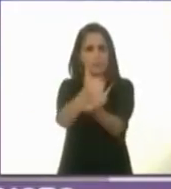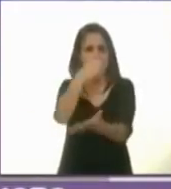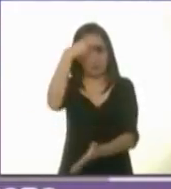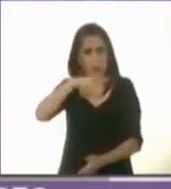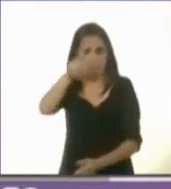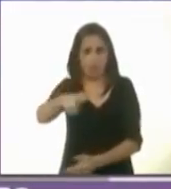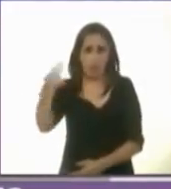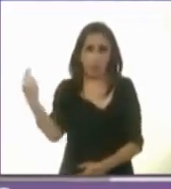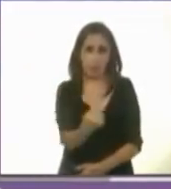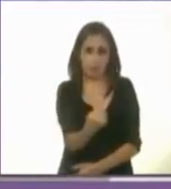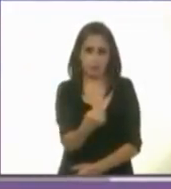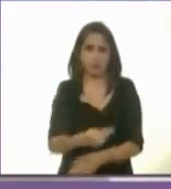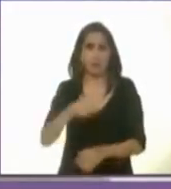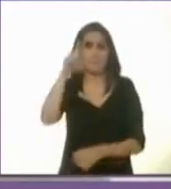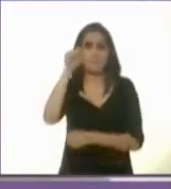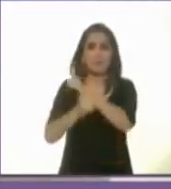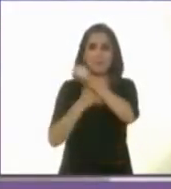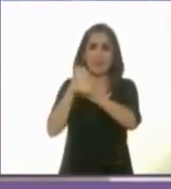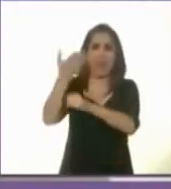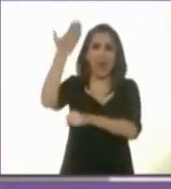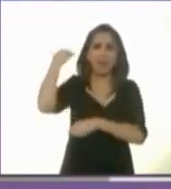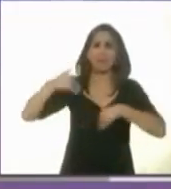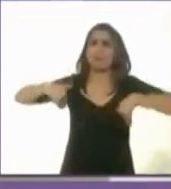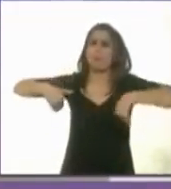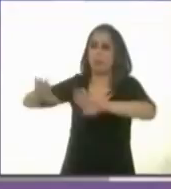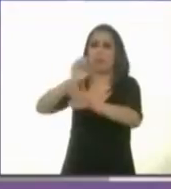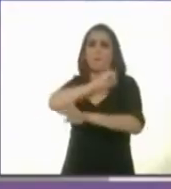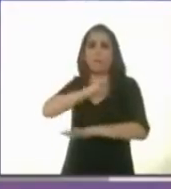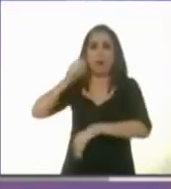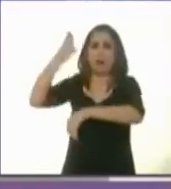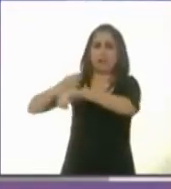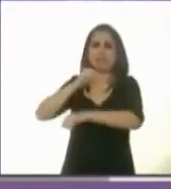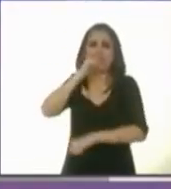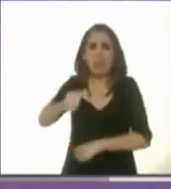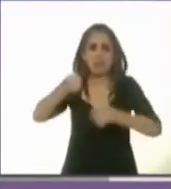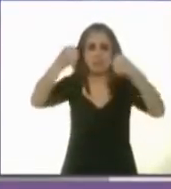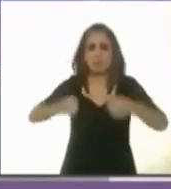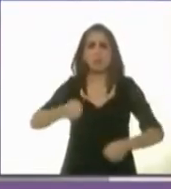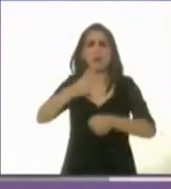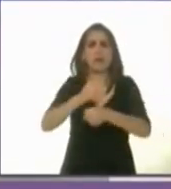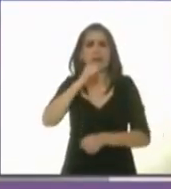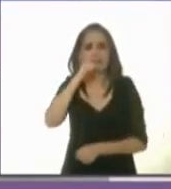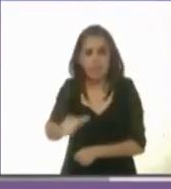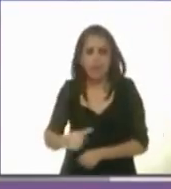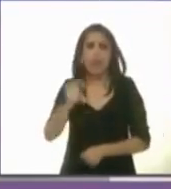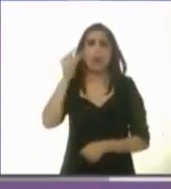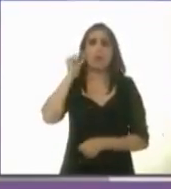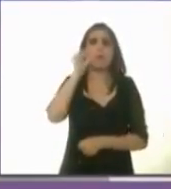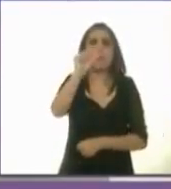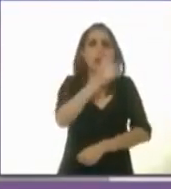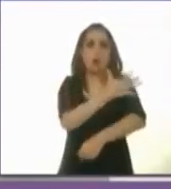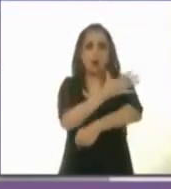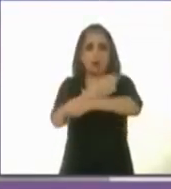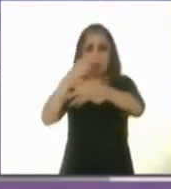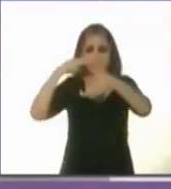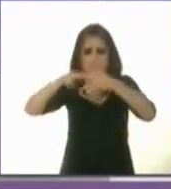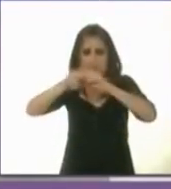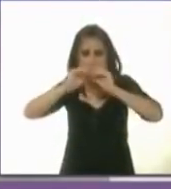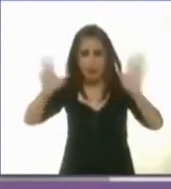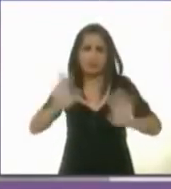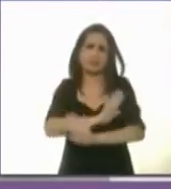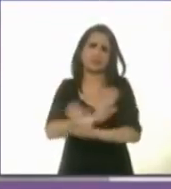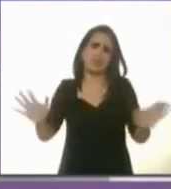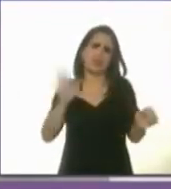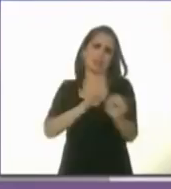urge 20 años de impunidad 20 años de inseguridad 20 años de poca transparencia ya son suficientes